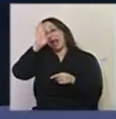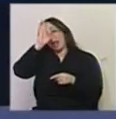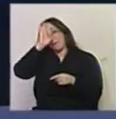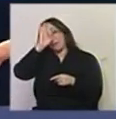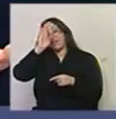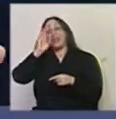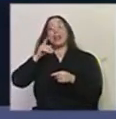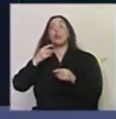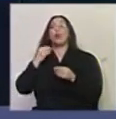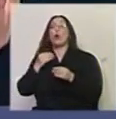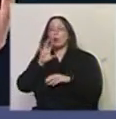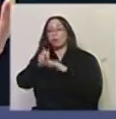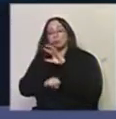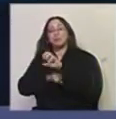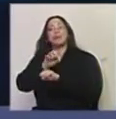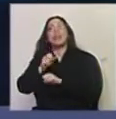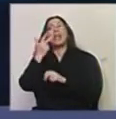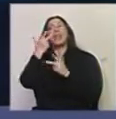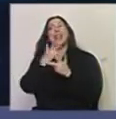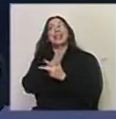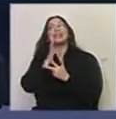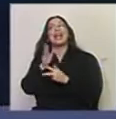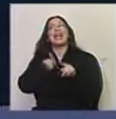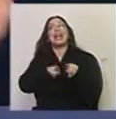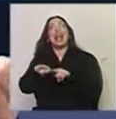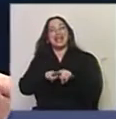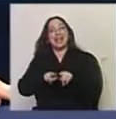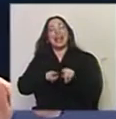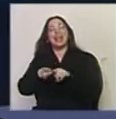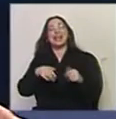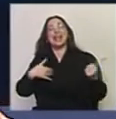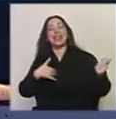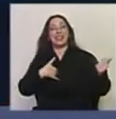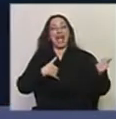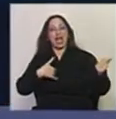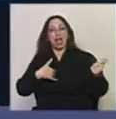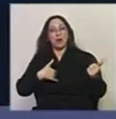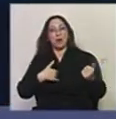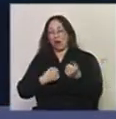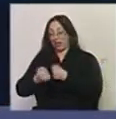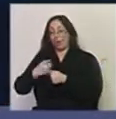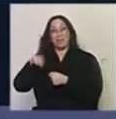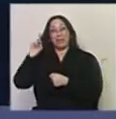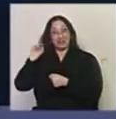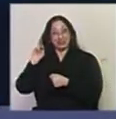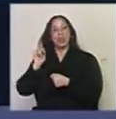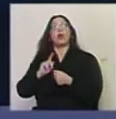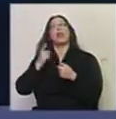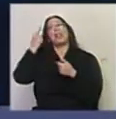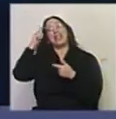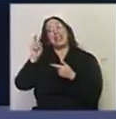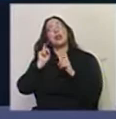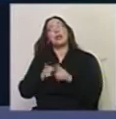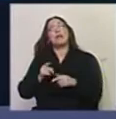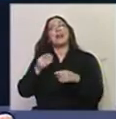camino y por ejemplo se crearon tres carreras que antes no existían. Se creó la carrera de tango el año pasado cuando fue el año de la cumparsita. Se creó la carrera de